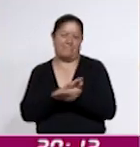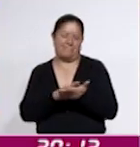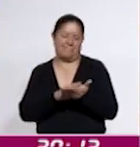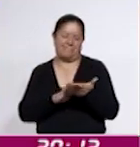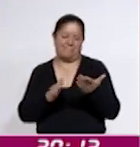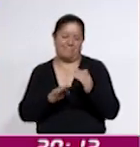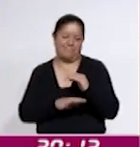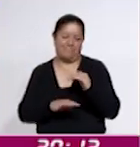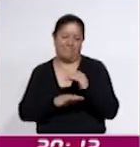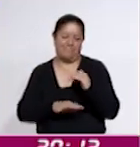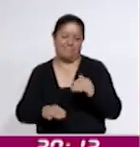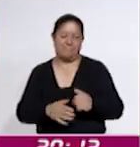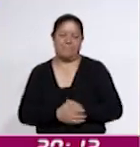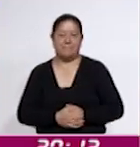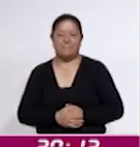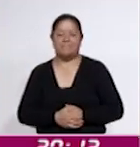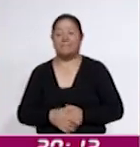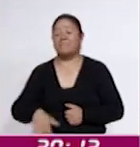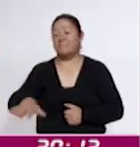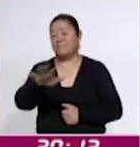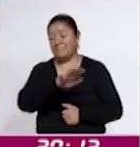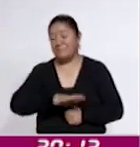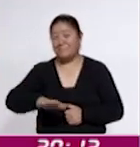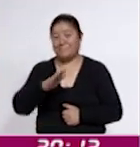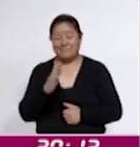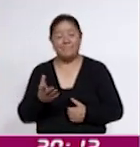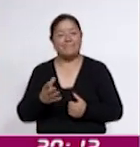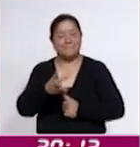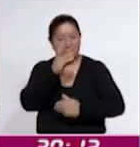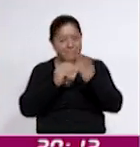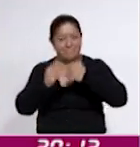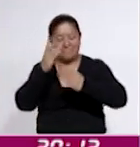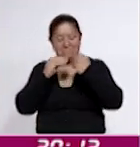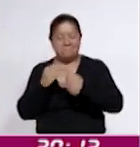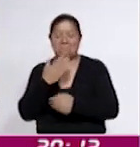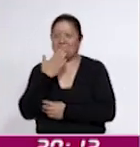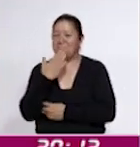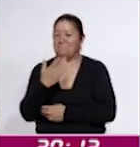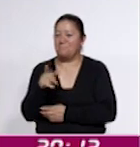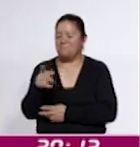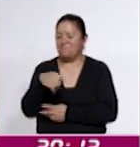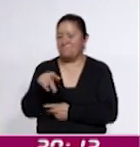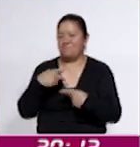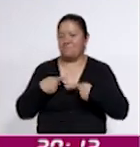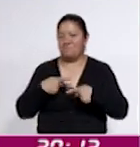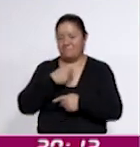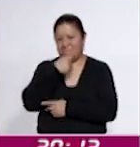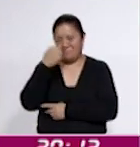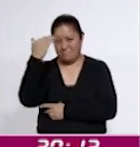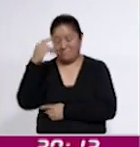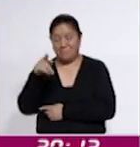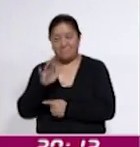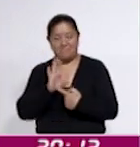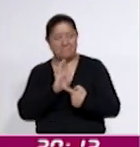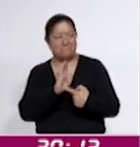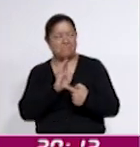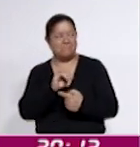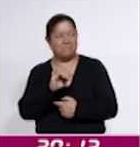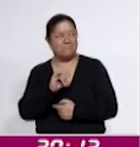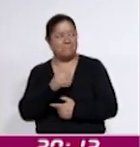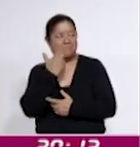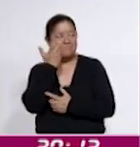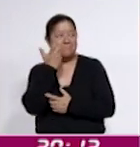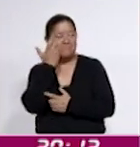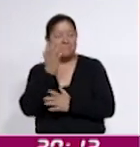Durante esta actividad, el entusiasmo por aprender era palpable en las personas adultas mayores, quienes mostraron una gran disposición a